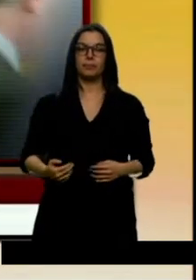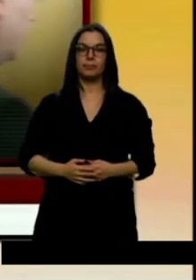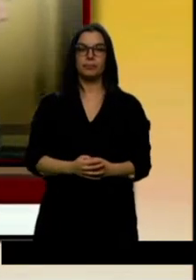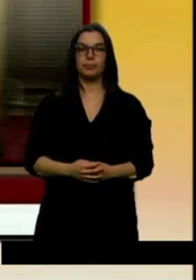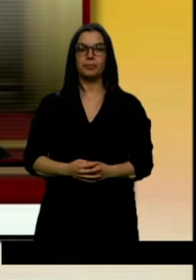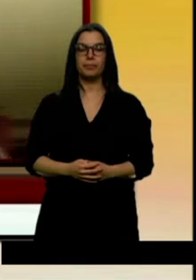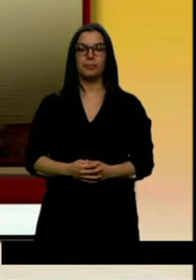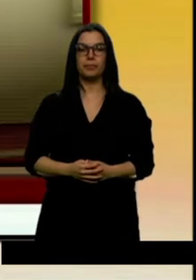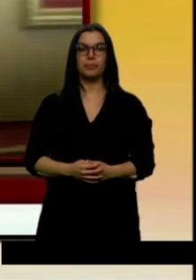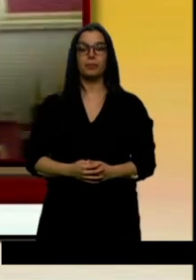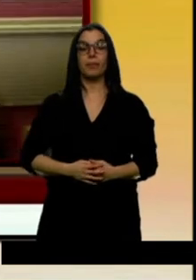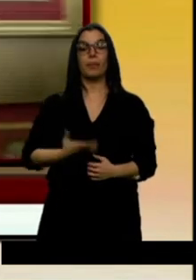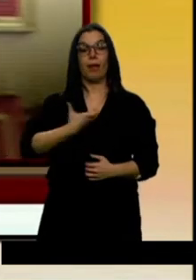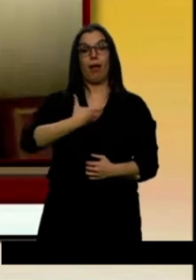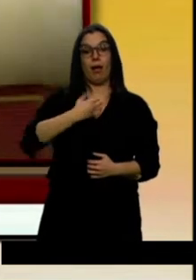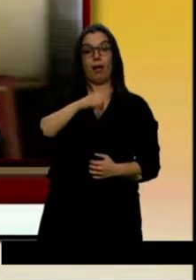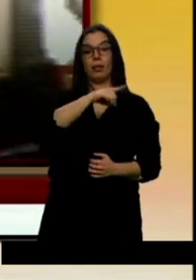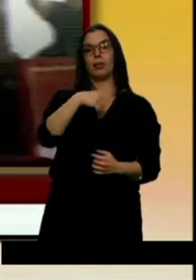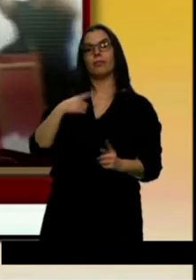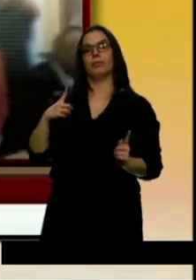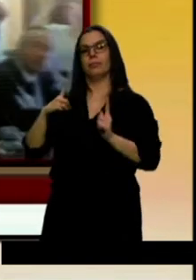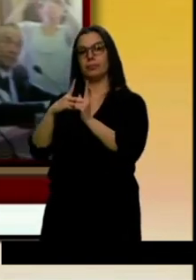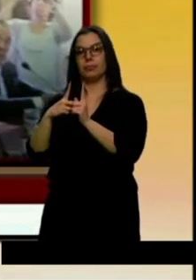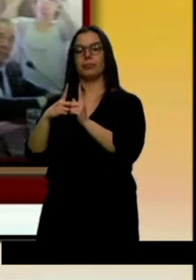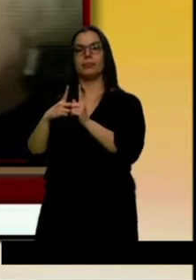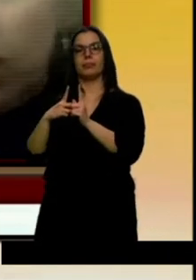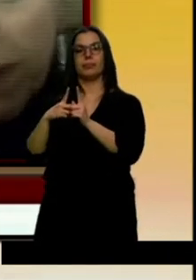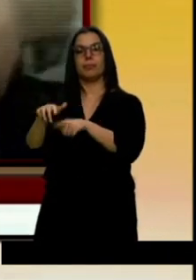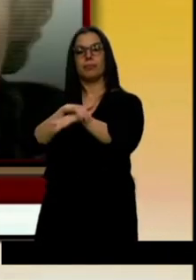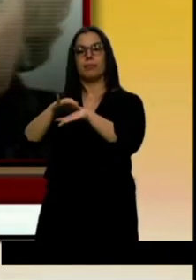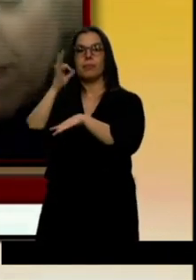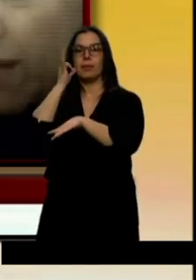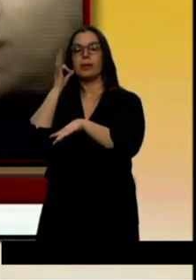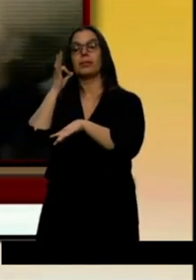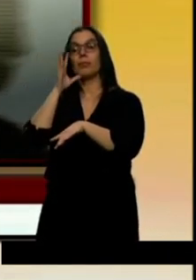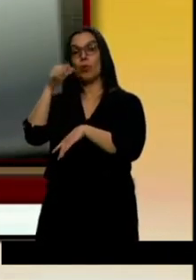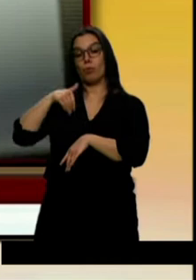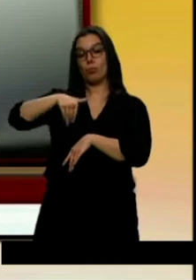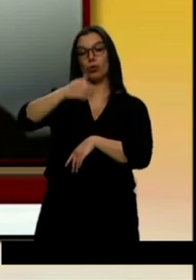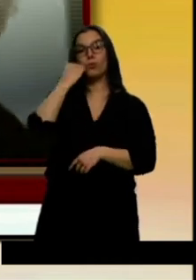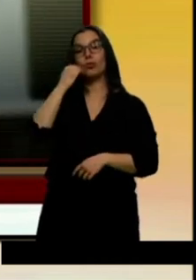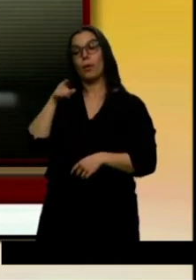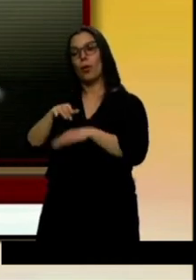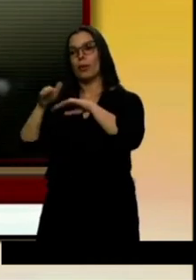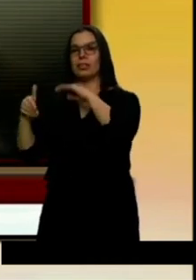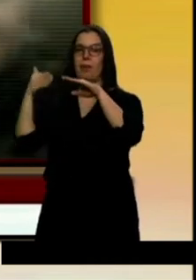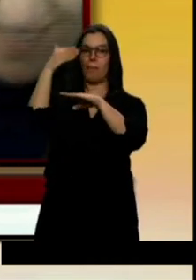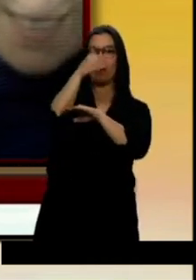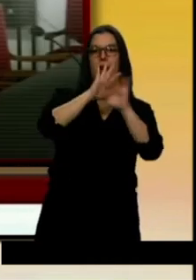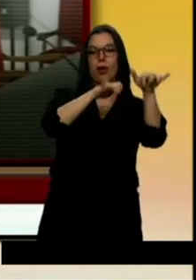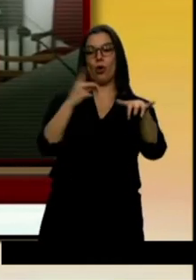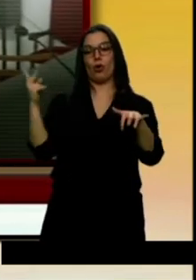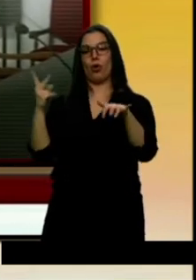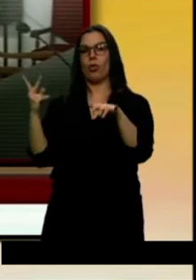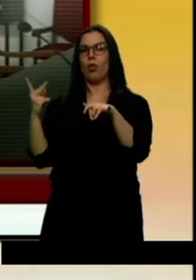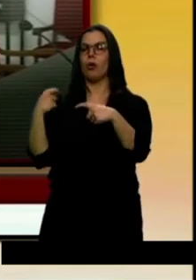Antonio Silván mantendrá un encuentro con María Luisa Carcedo previo a la visita de la ministra el próximo sábado a León. Ambos cerrarán los detalles para el anuncio que el